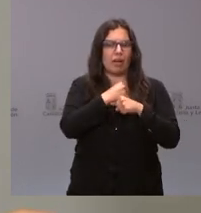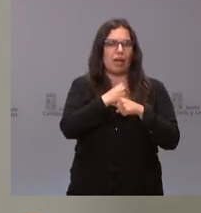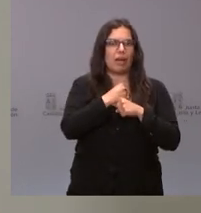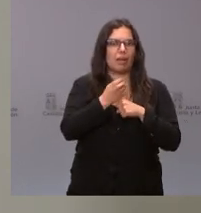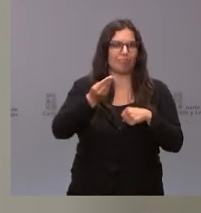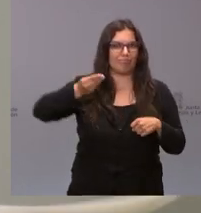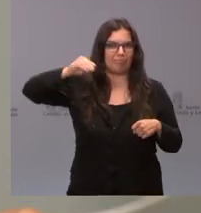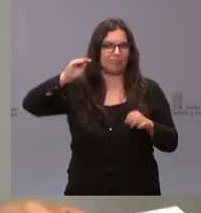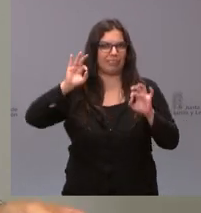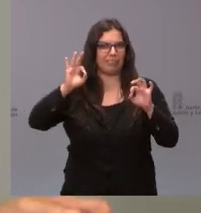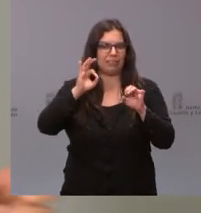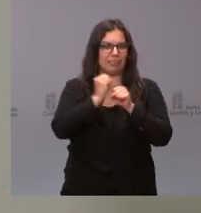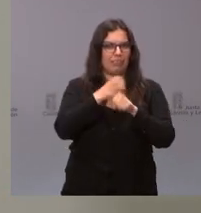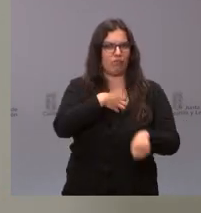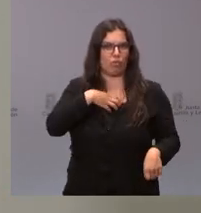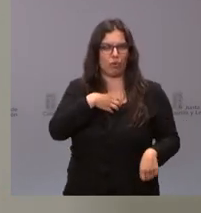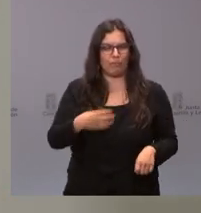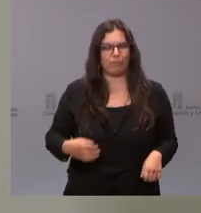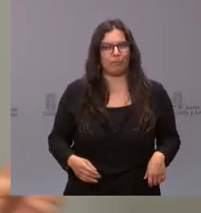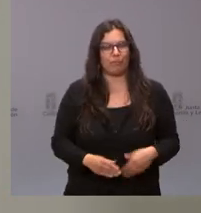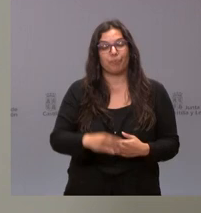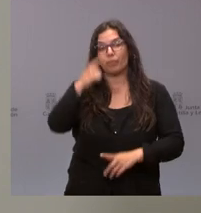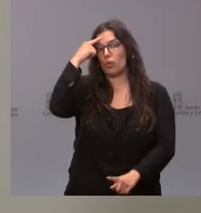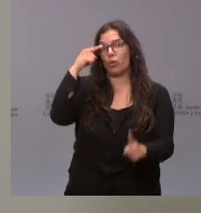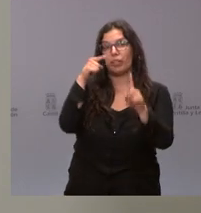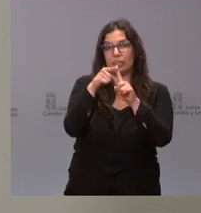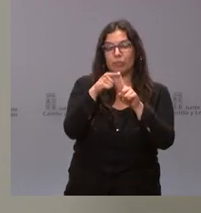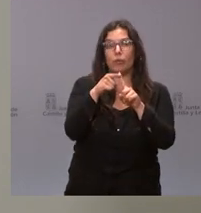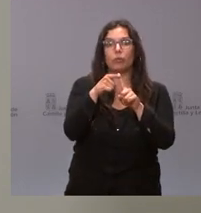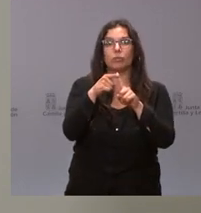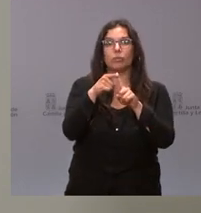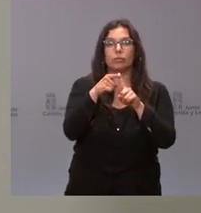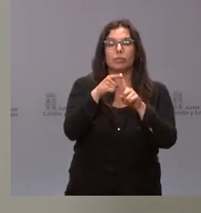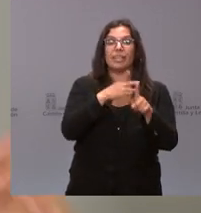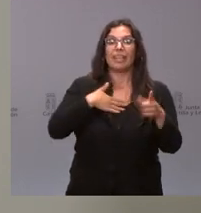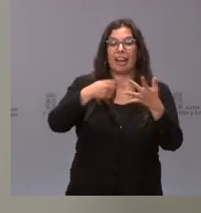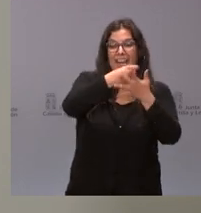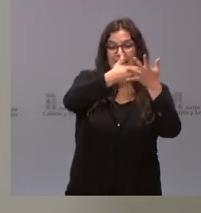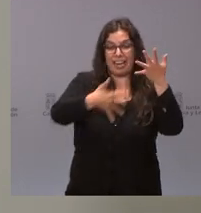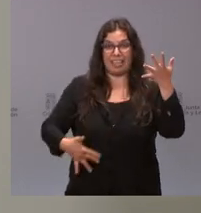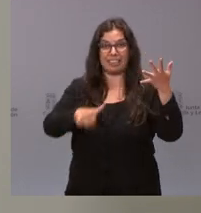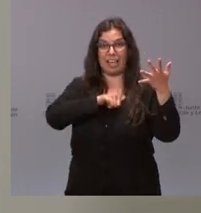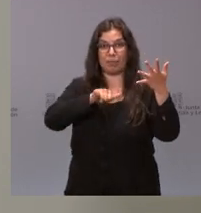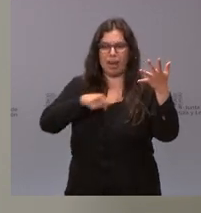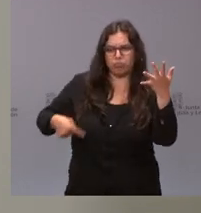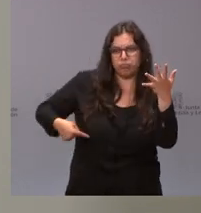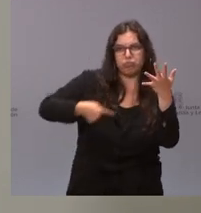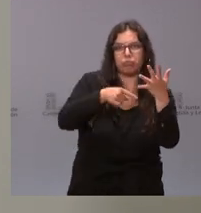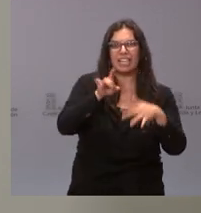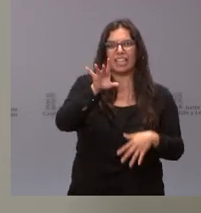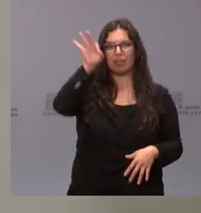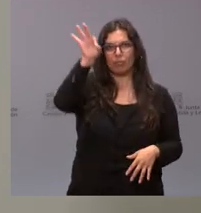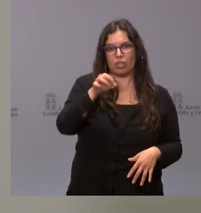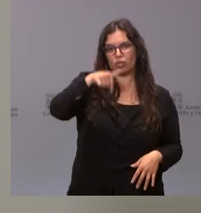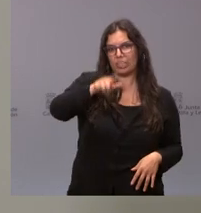de estas tareas. El objetivo será reducir un 15% la lista de espera en este año